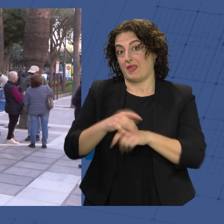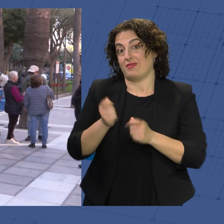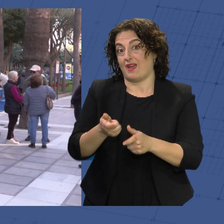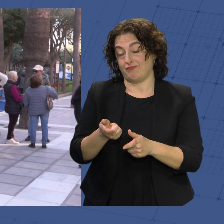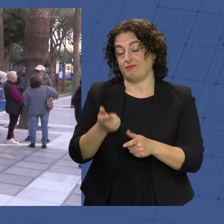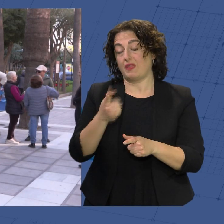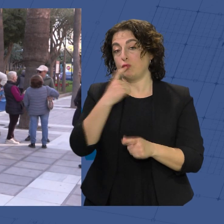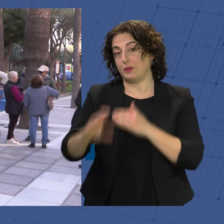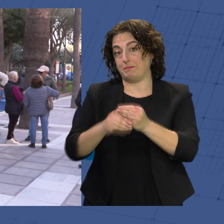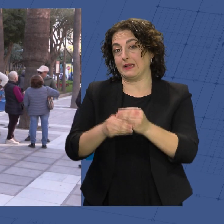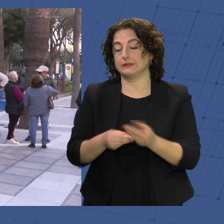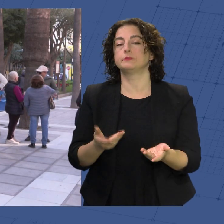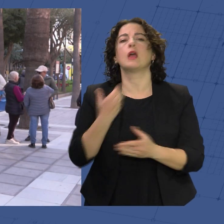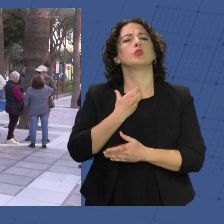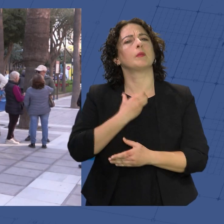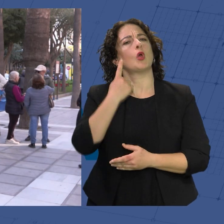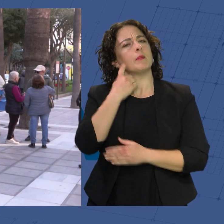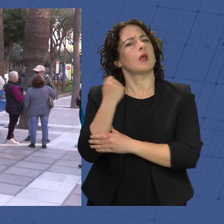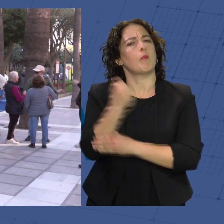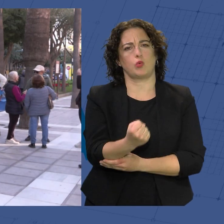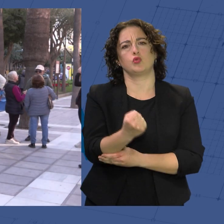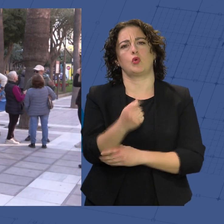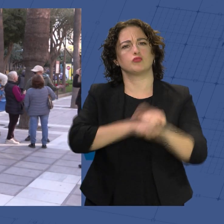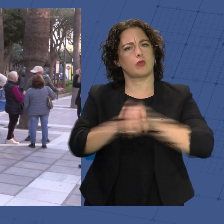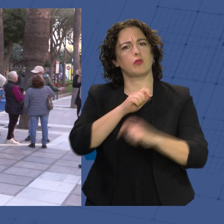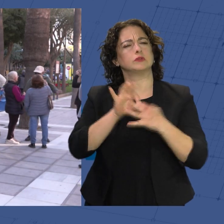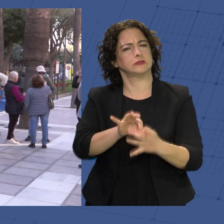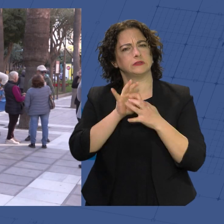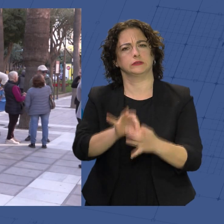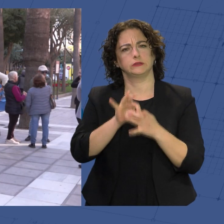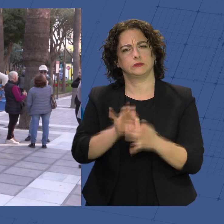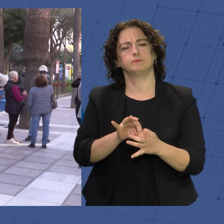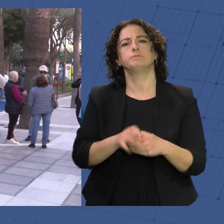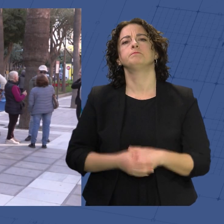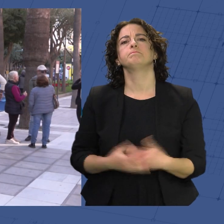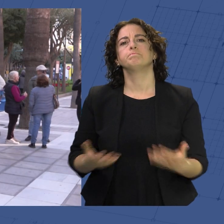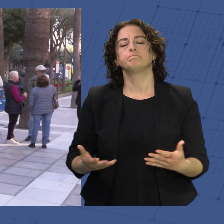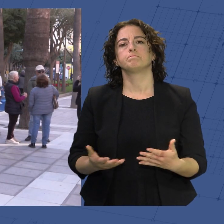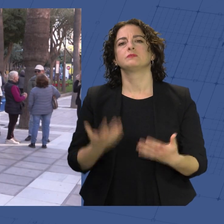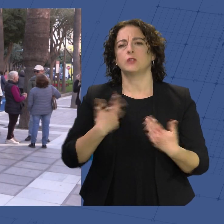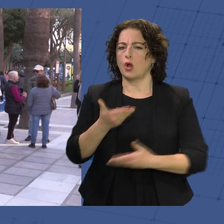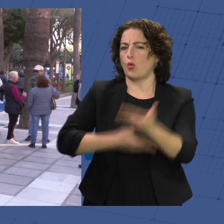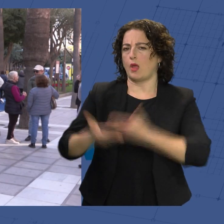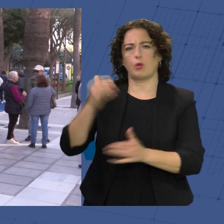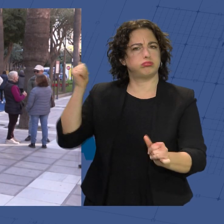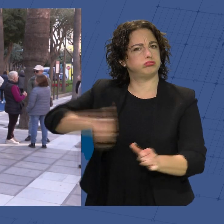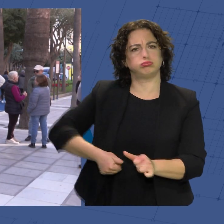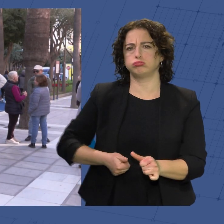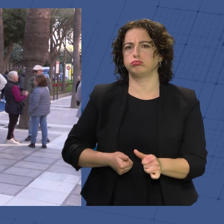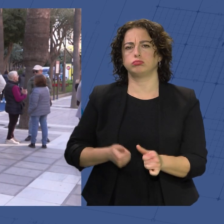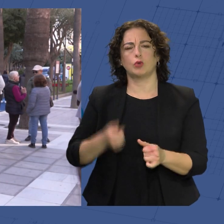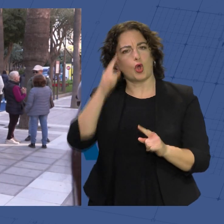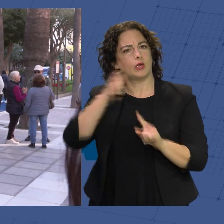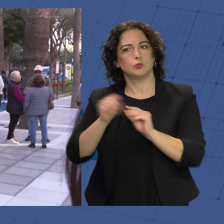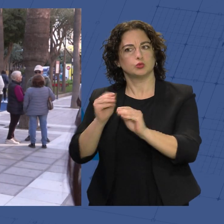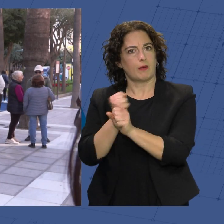El Ayuntamiento de Almería apoya a la Asociación, tiene una estrecha relación con ellos, hemos colaborado siempre para que puedan desarrollar